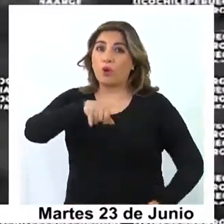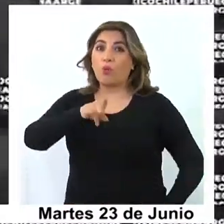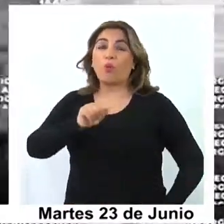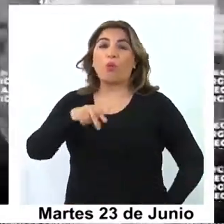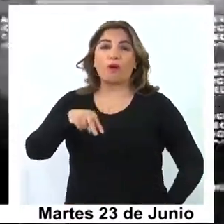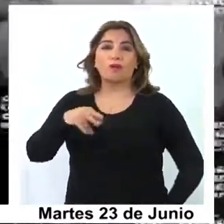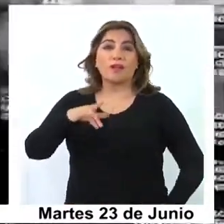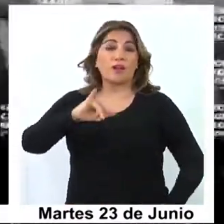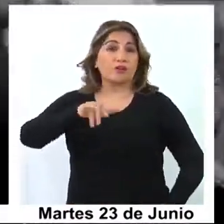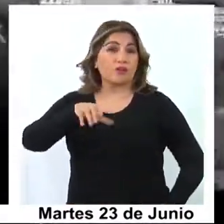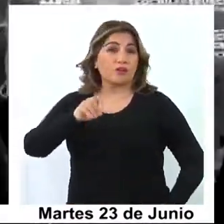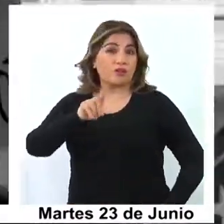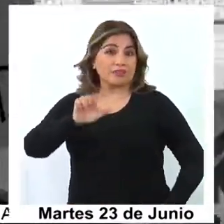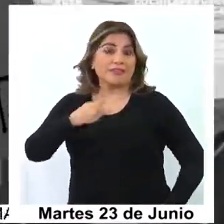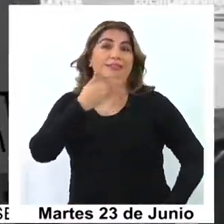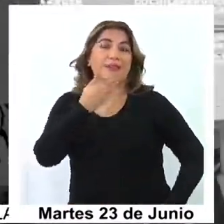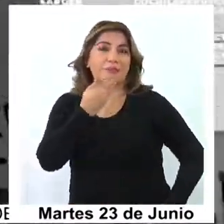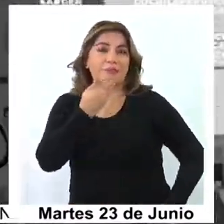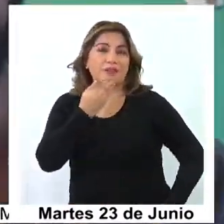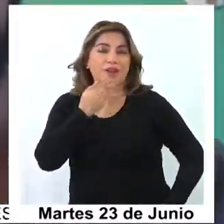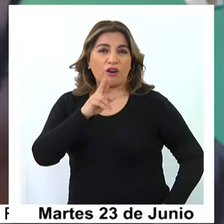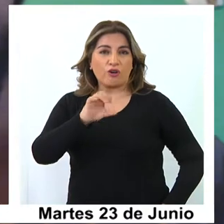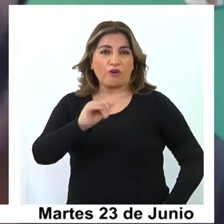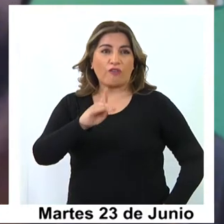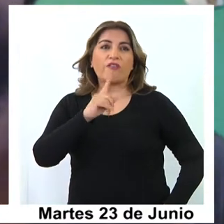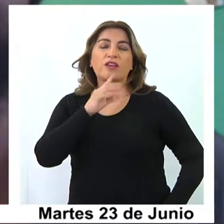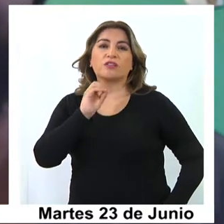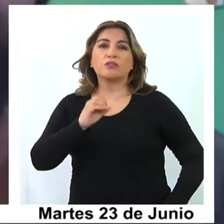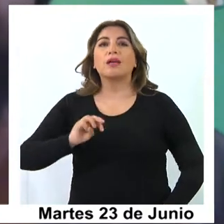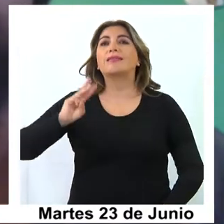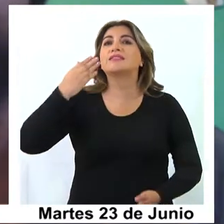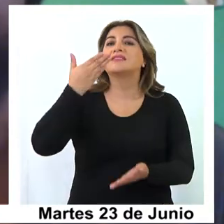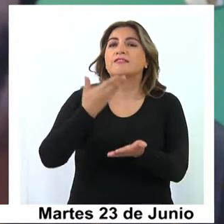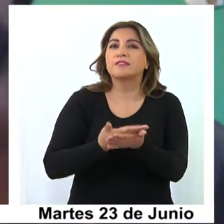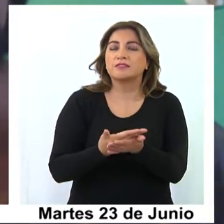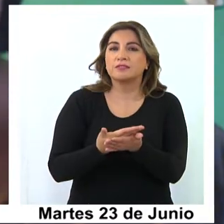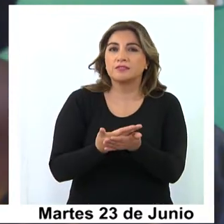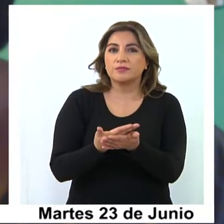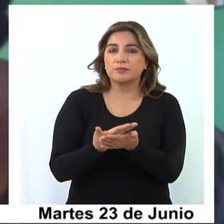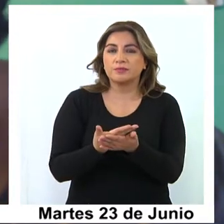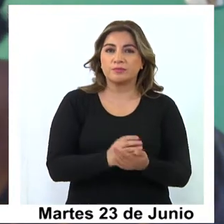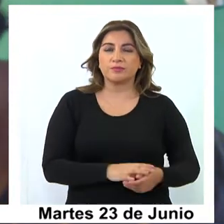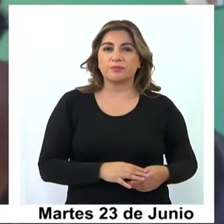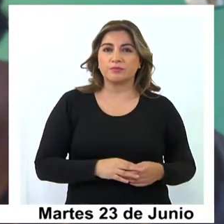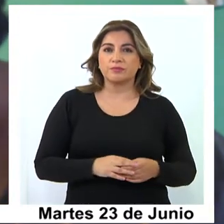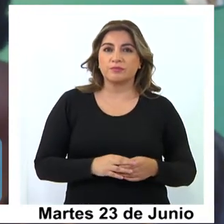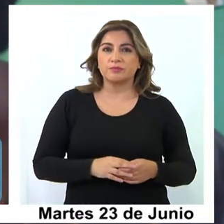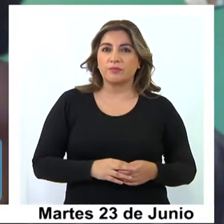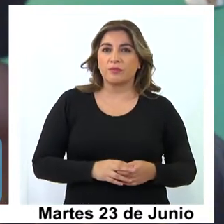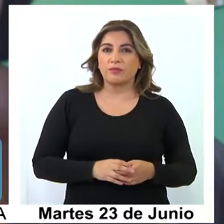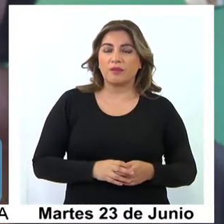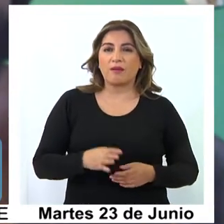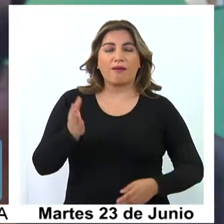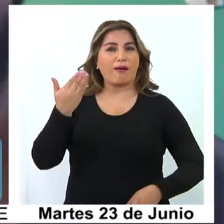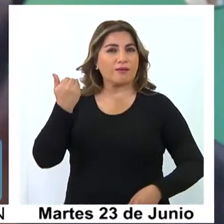y el poeta iquiqueño Roberto Bustamante. En su tercera versión, ante la